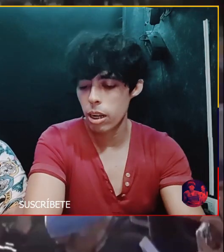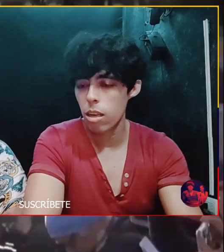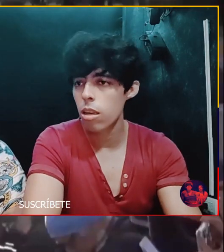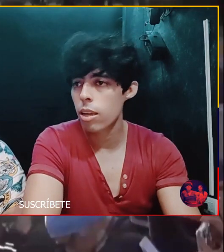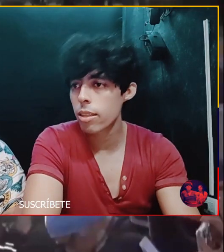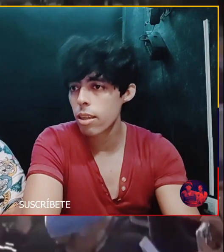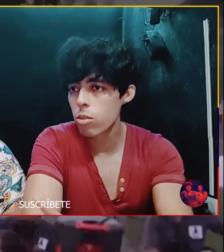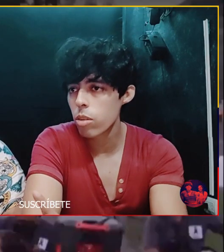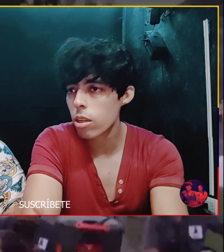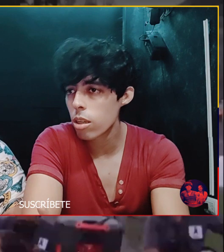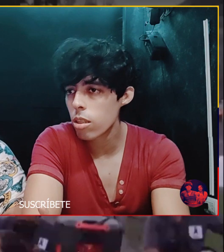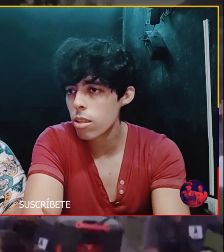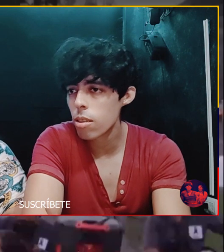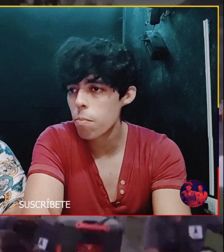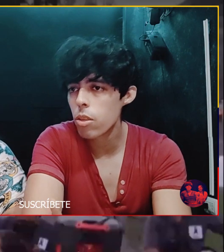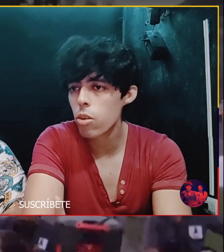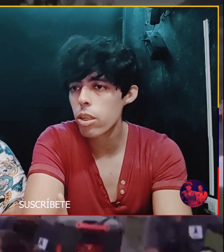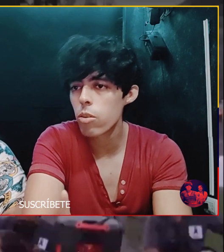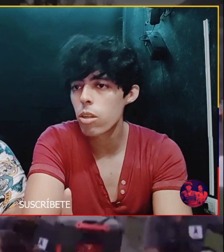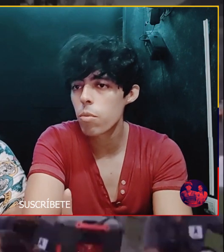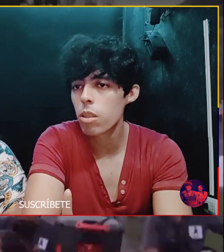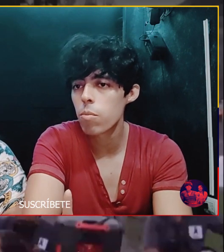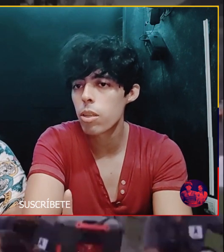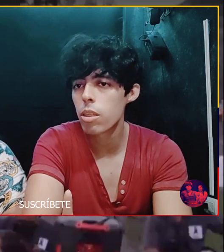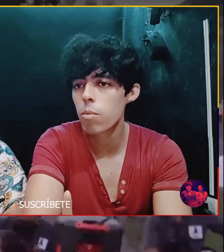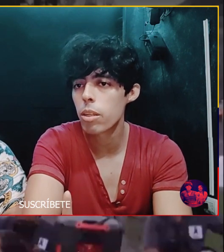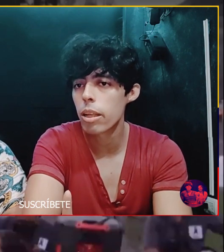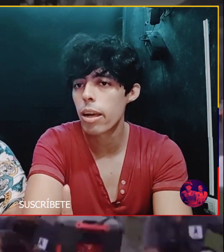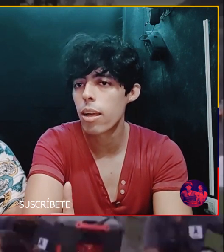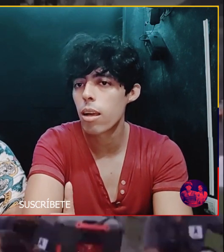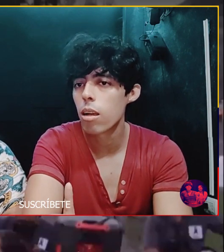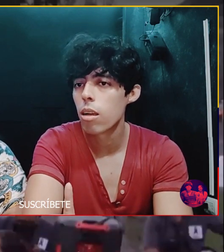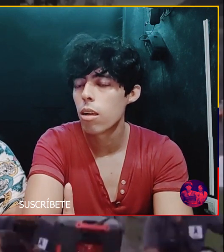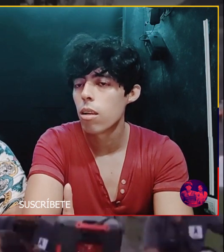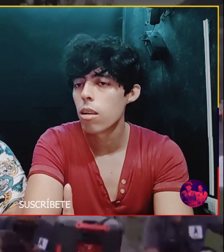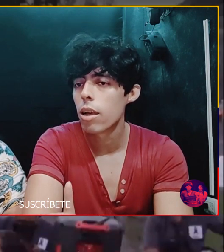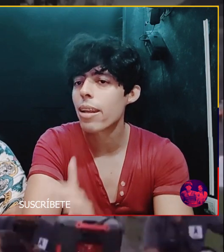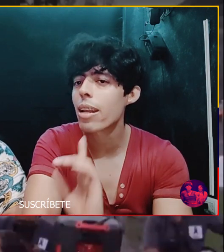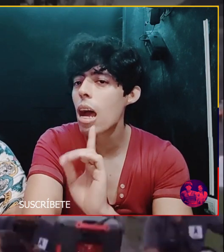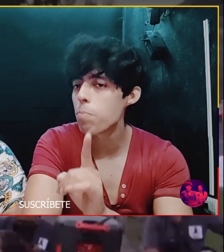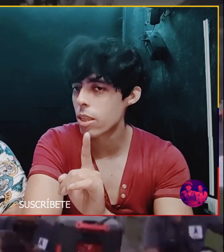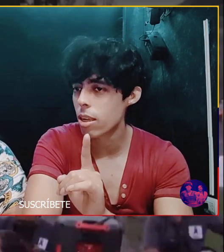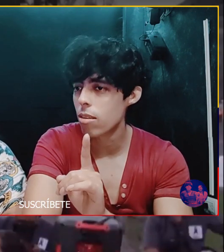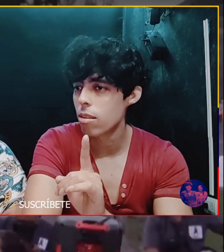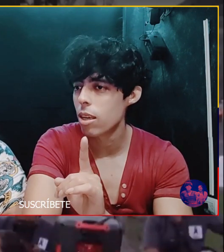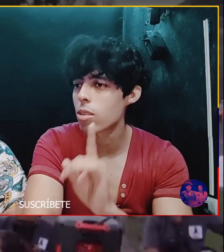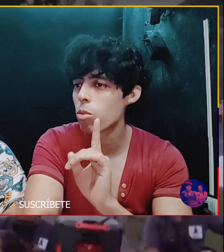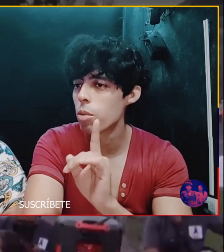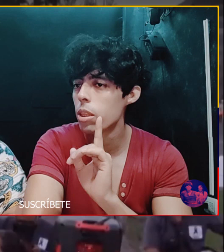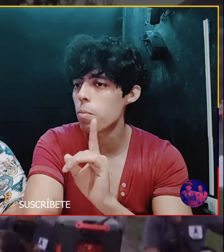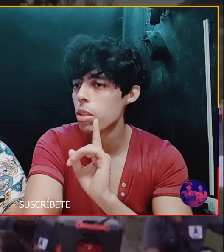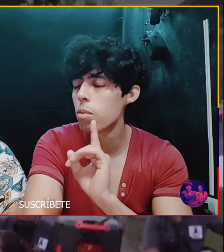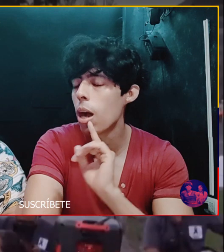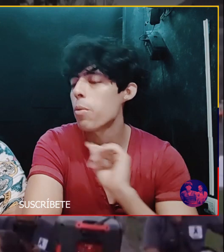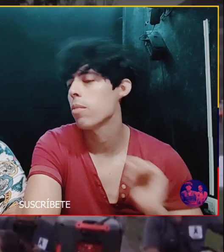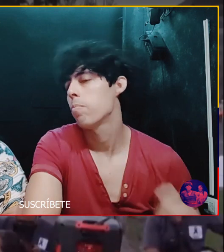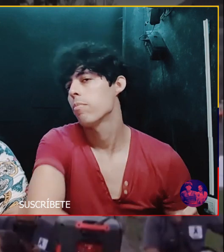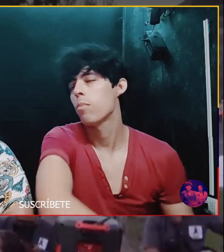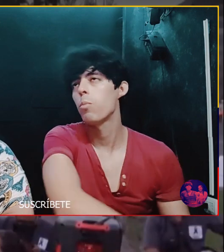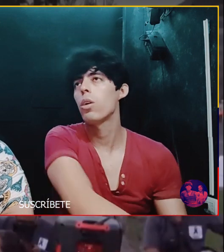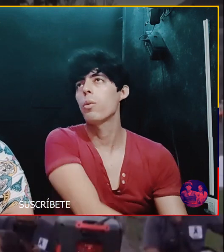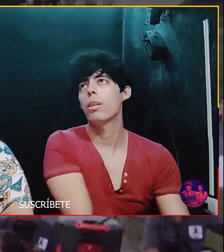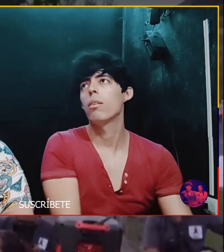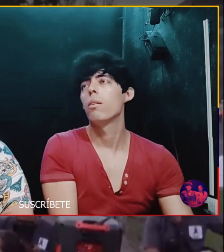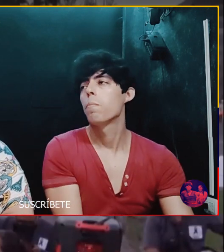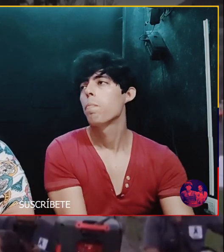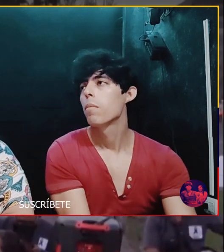Mira En este caso de aquí Dice Pidió que estos crímenes Se investiguen De manera Rápida Exhaustiva Independiente A ver